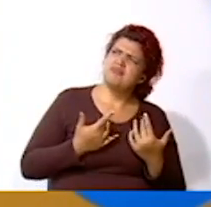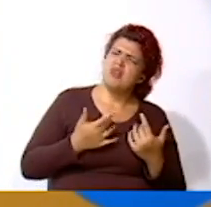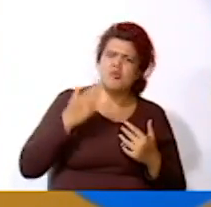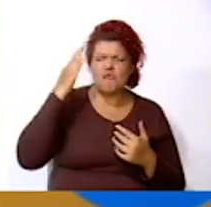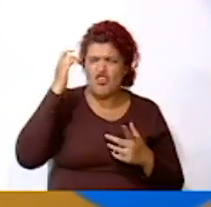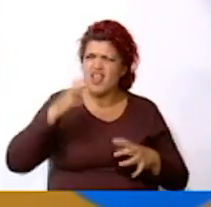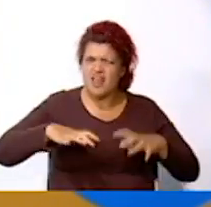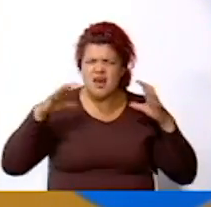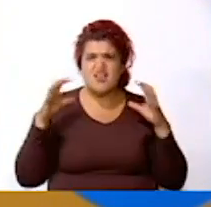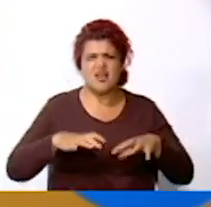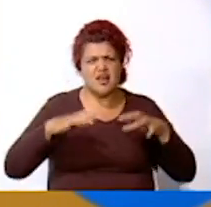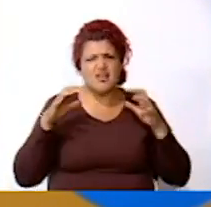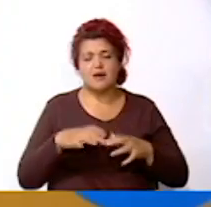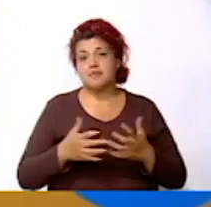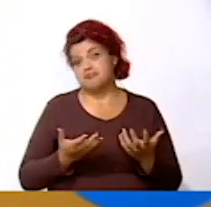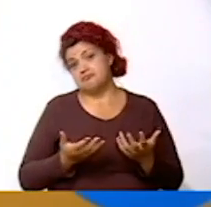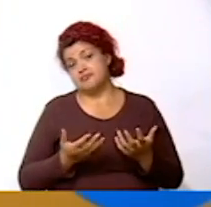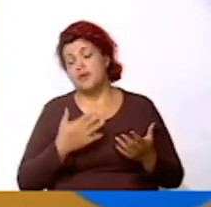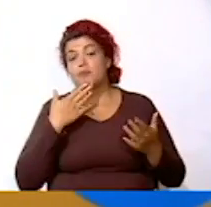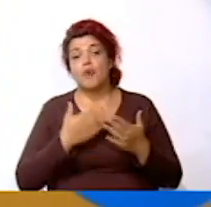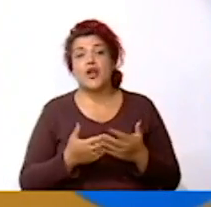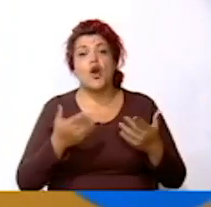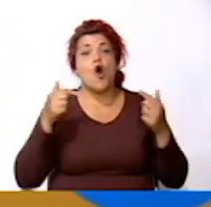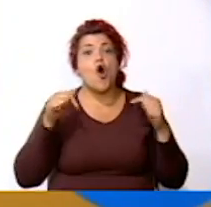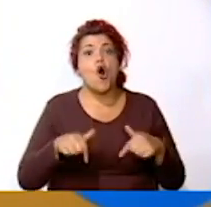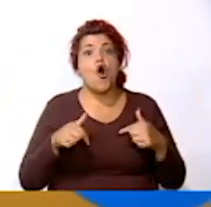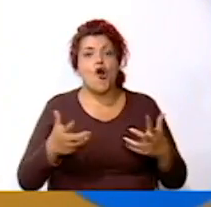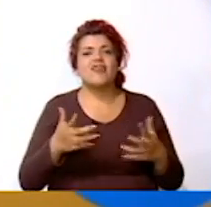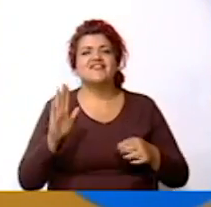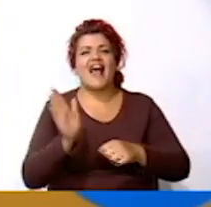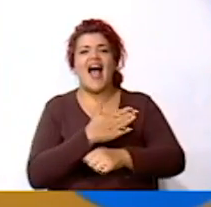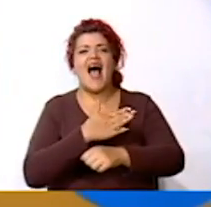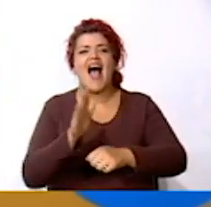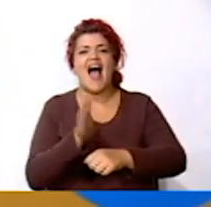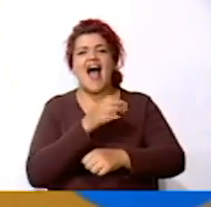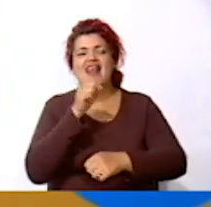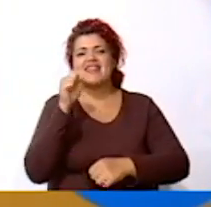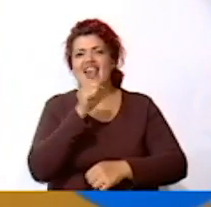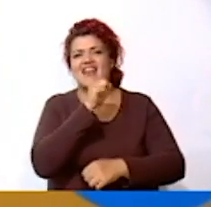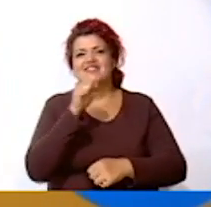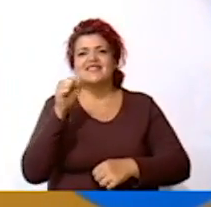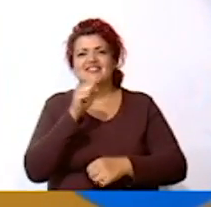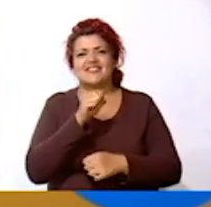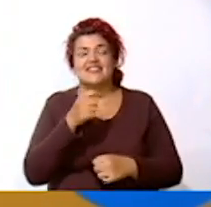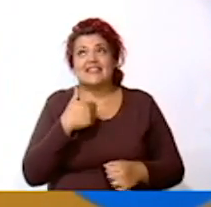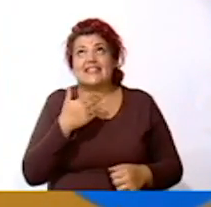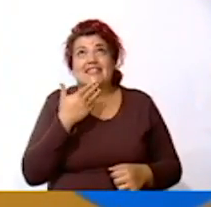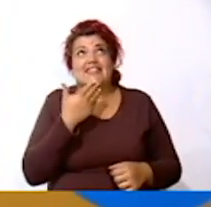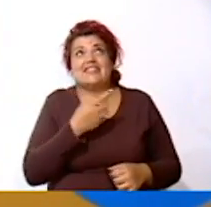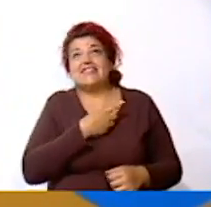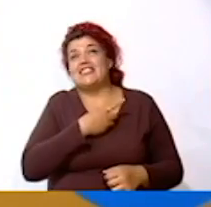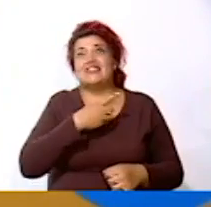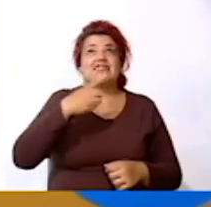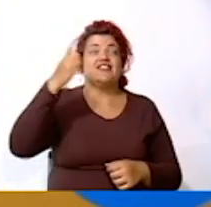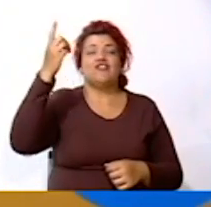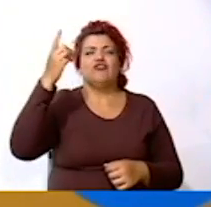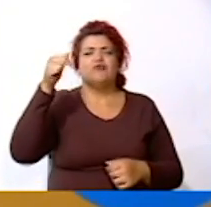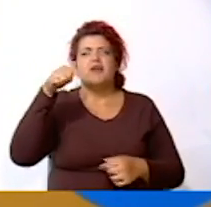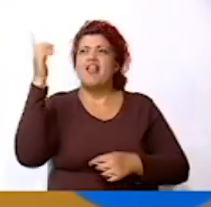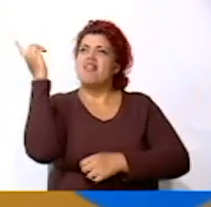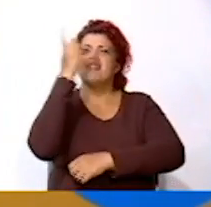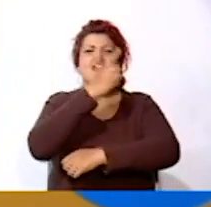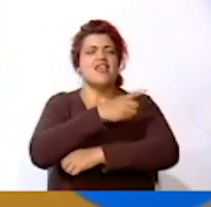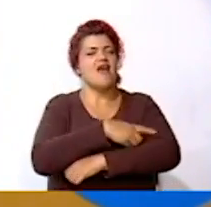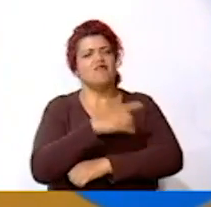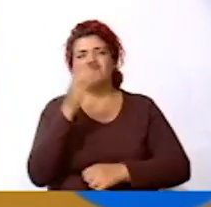lloviendo tanto? Bueno, pues hoy vamos a cantar. ¿Qué les parece? Cantemos. Demos gracias a Dios por ese día que nos ha